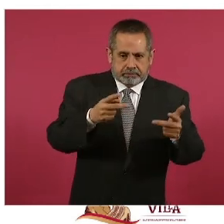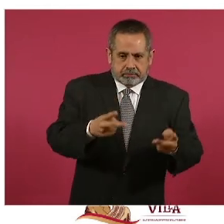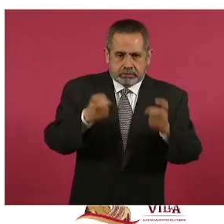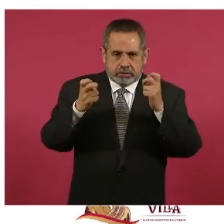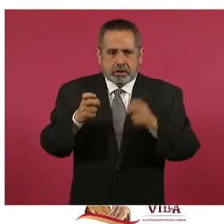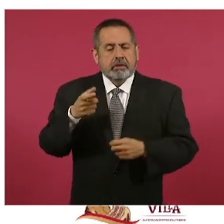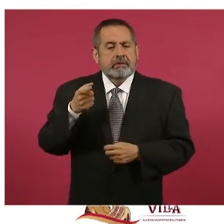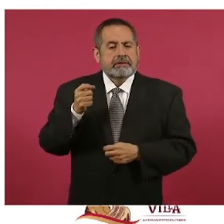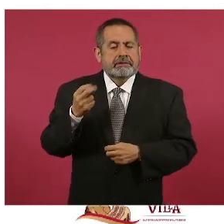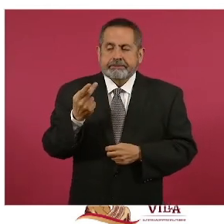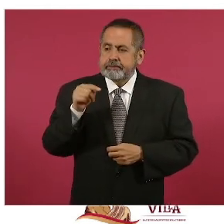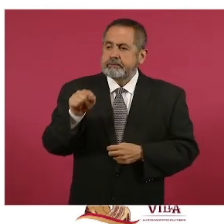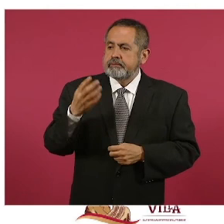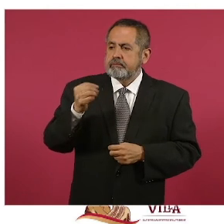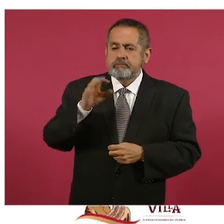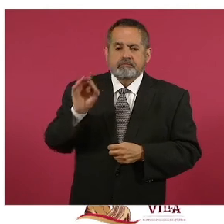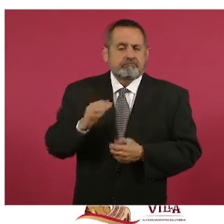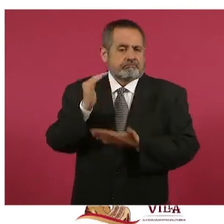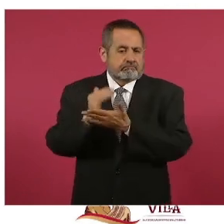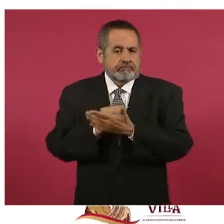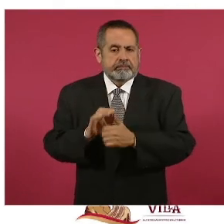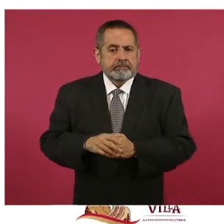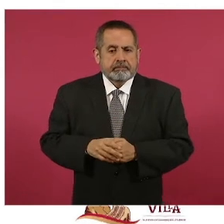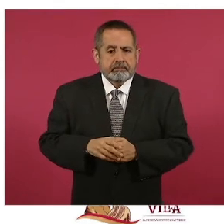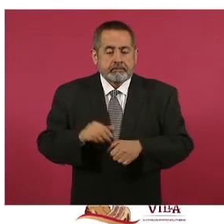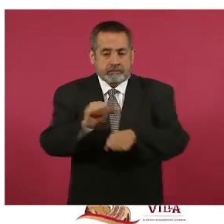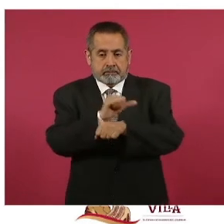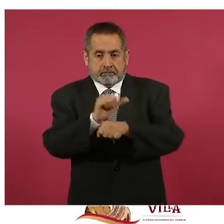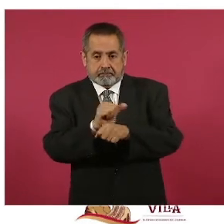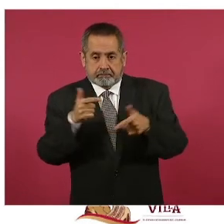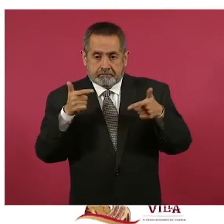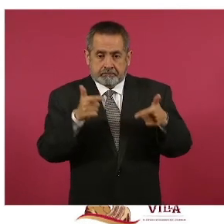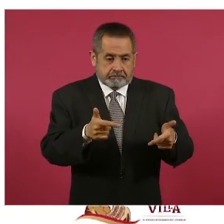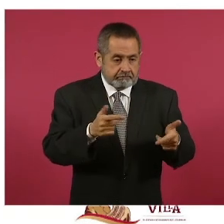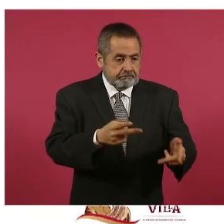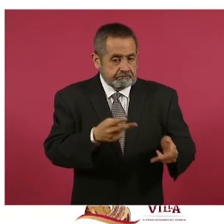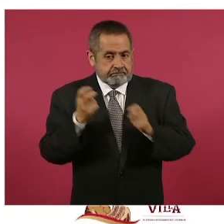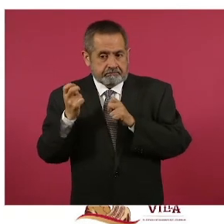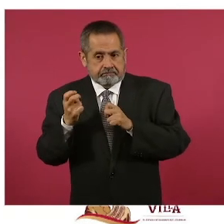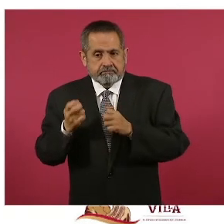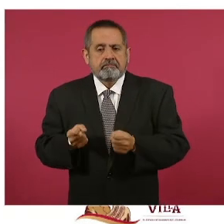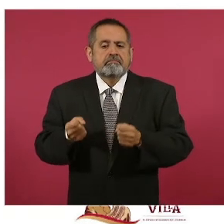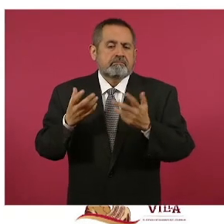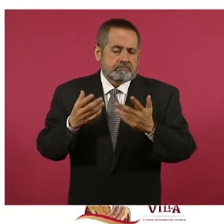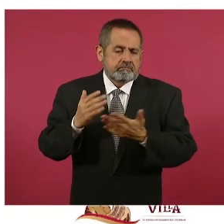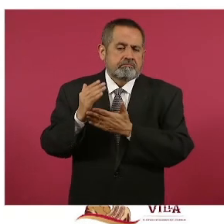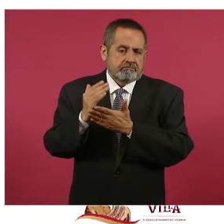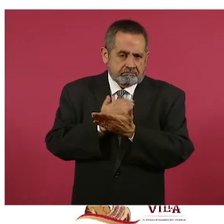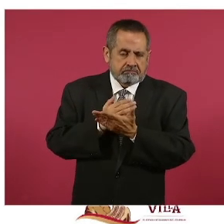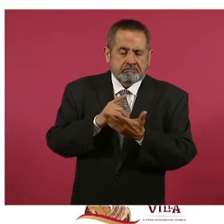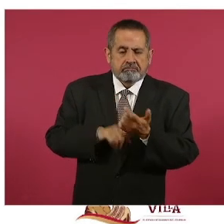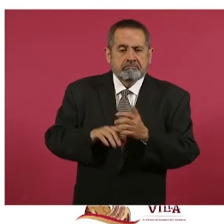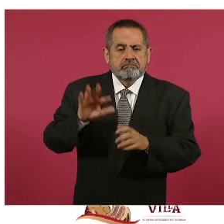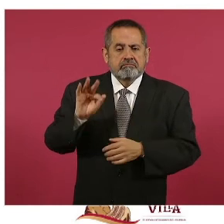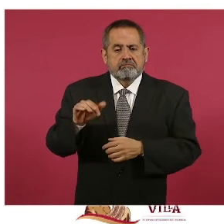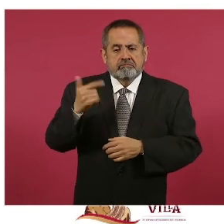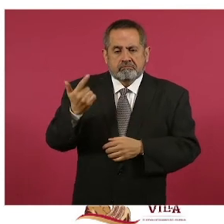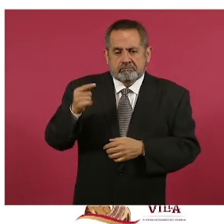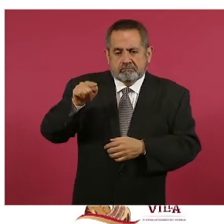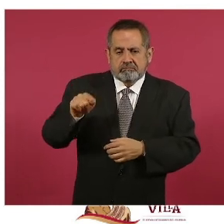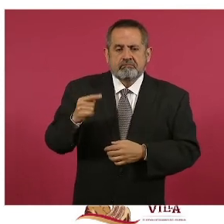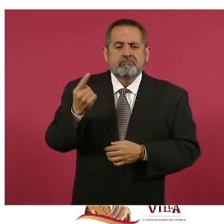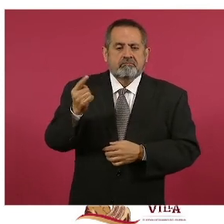por ciento. Adelante. El robo de vehículo automotor tuvo una reducción de 47